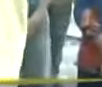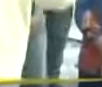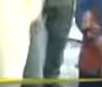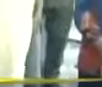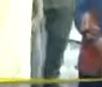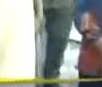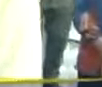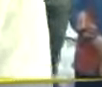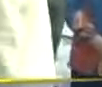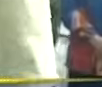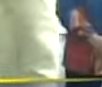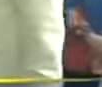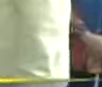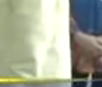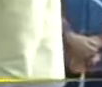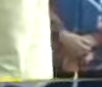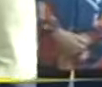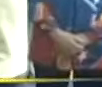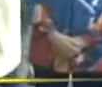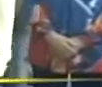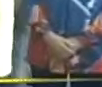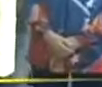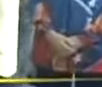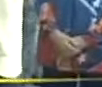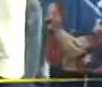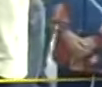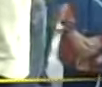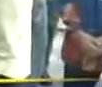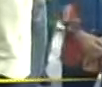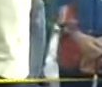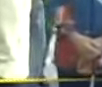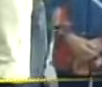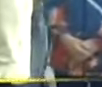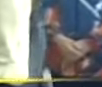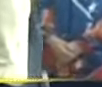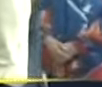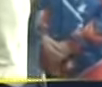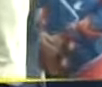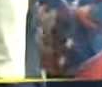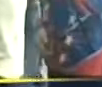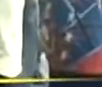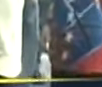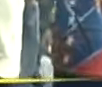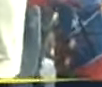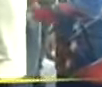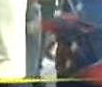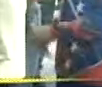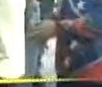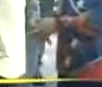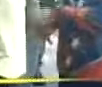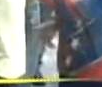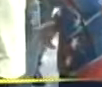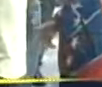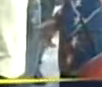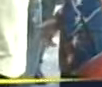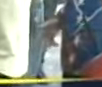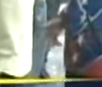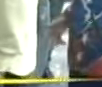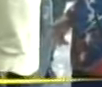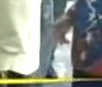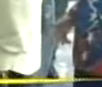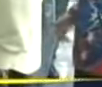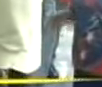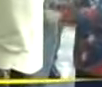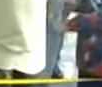Puerto Cabello donde se ratifica la unidad desde las bases para consagrar esa victoria programática electoral de este 28 de julio ha